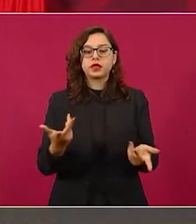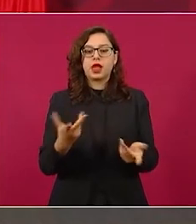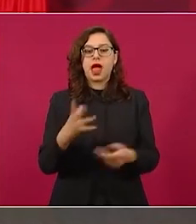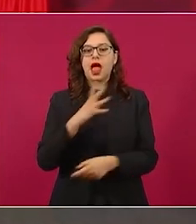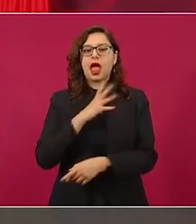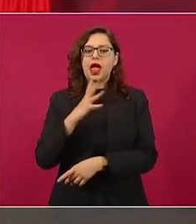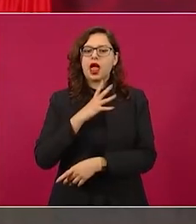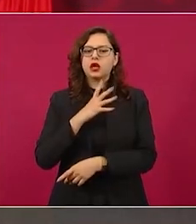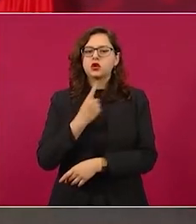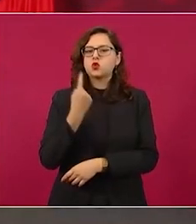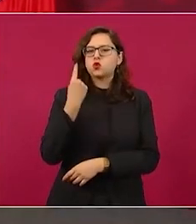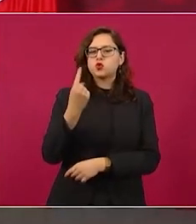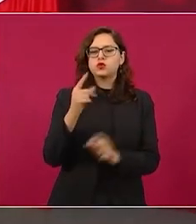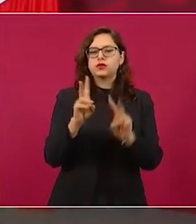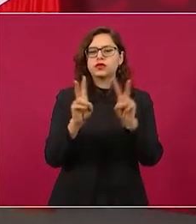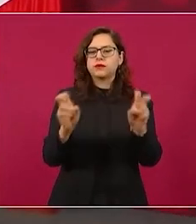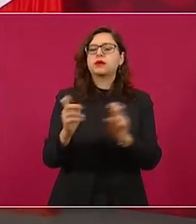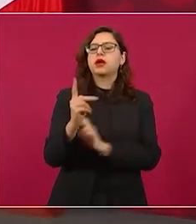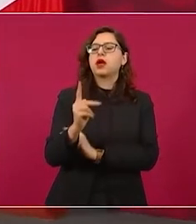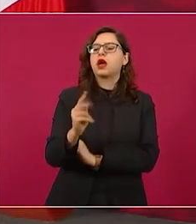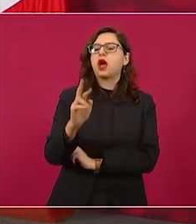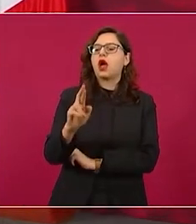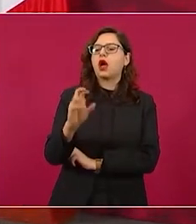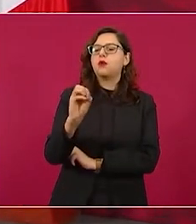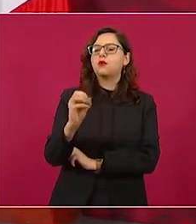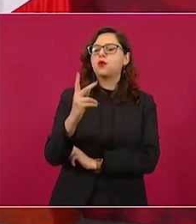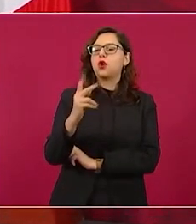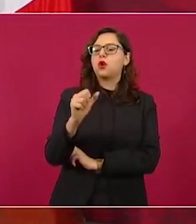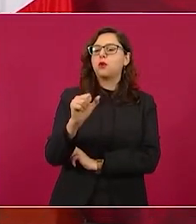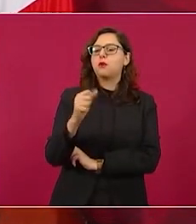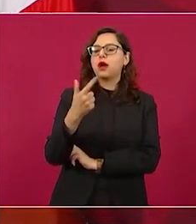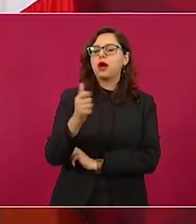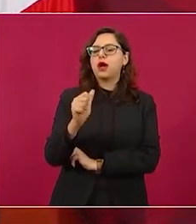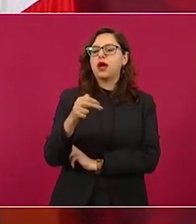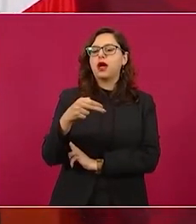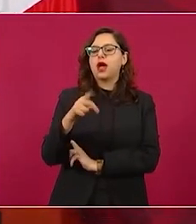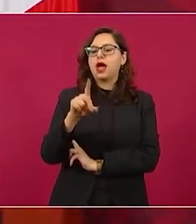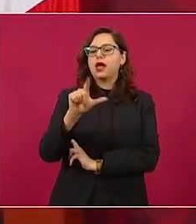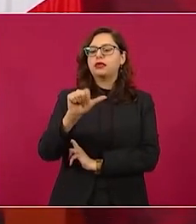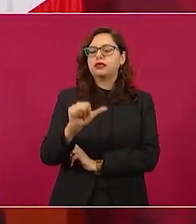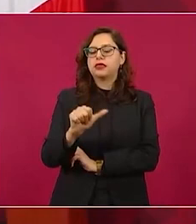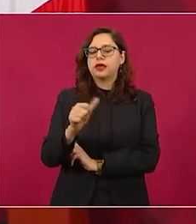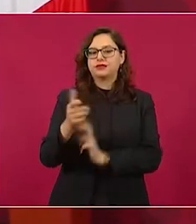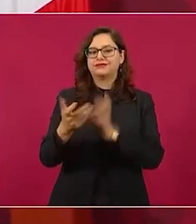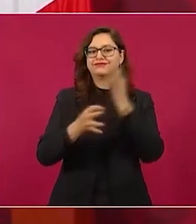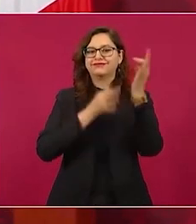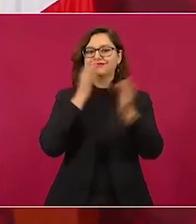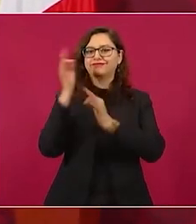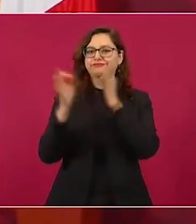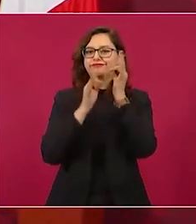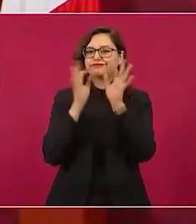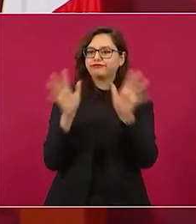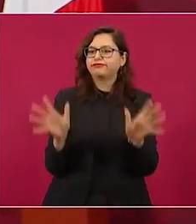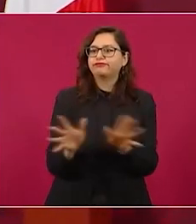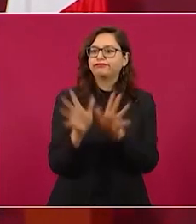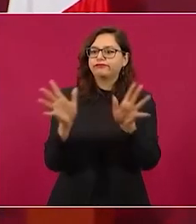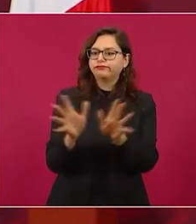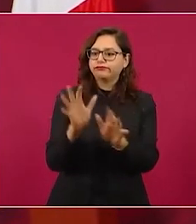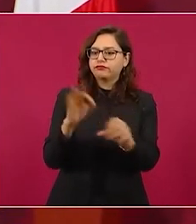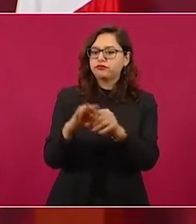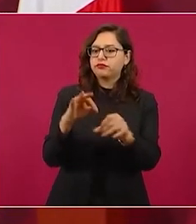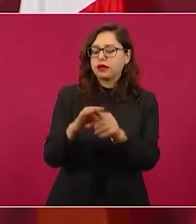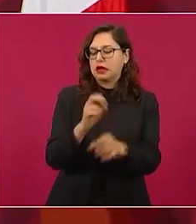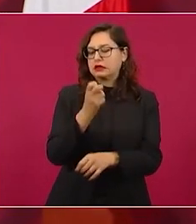y todo lo que